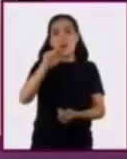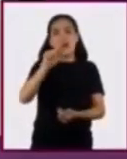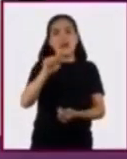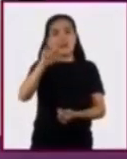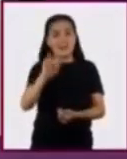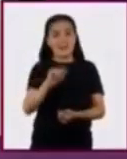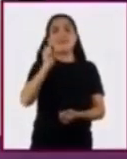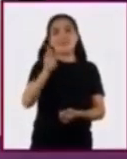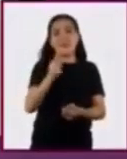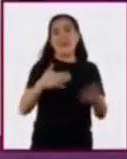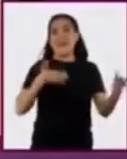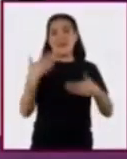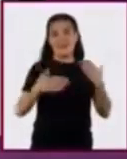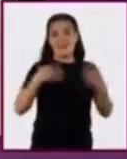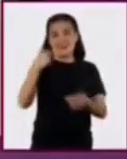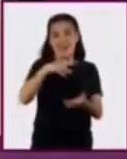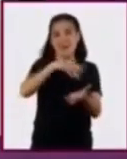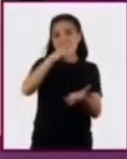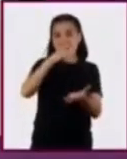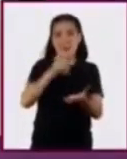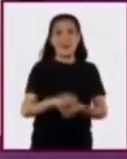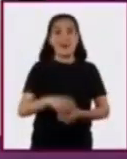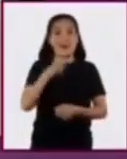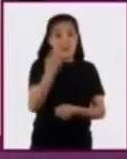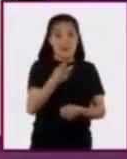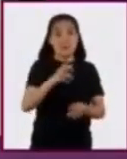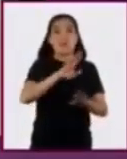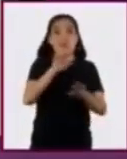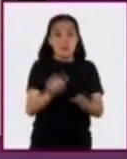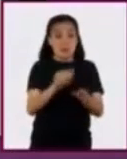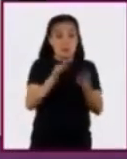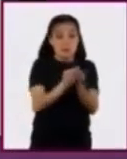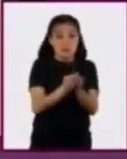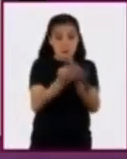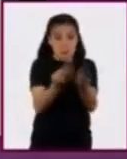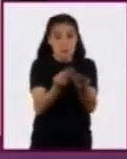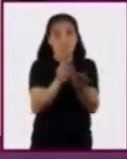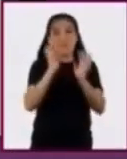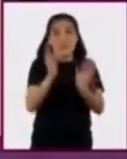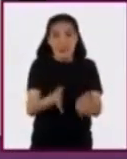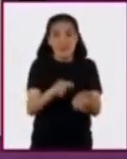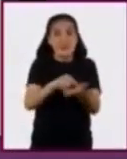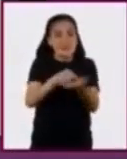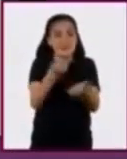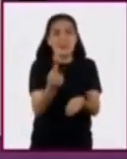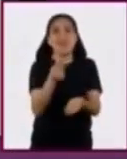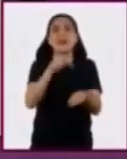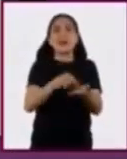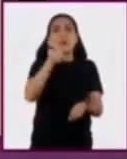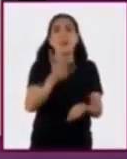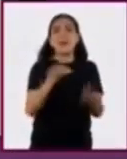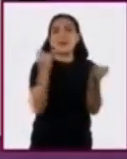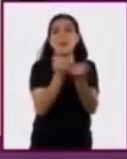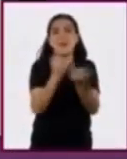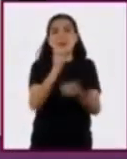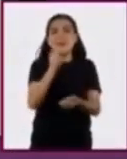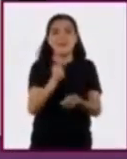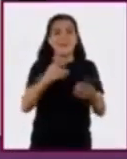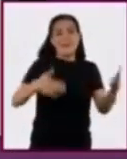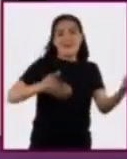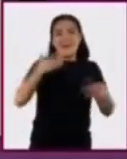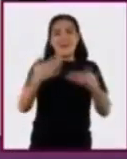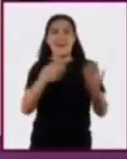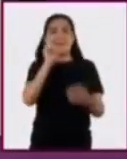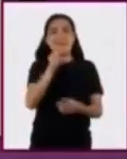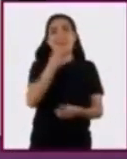alegría, ya que al reventar la semilla pareciera que éste estuviera en una fiesta